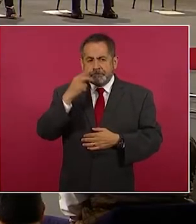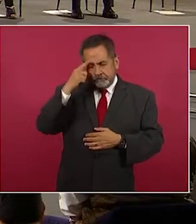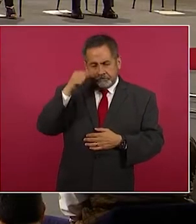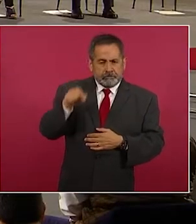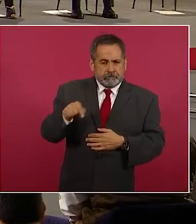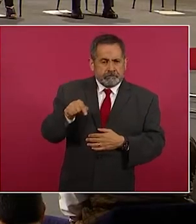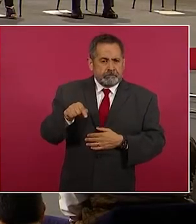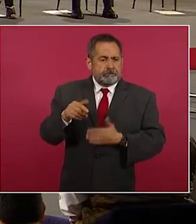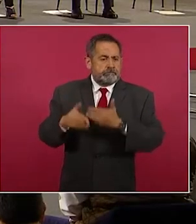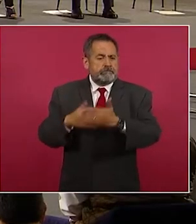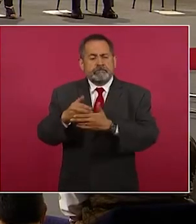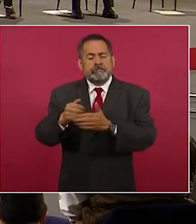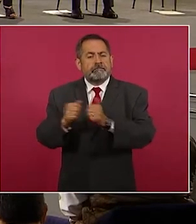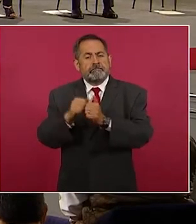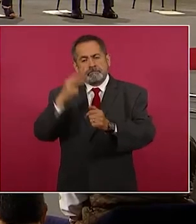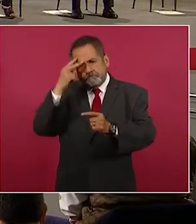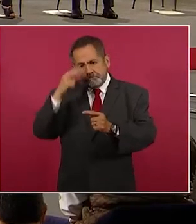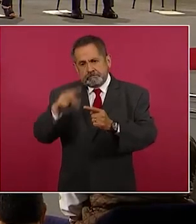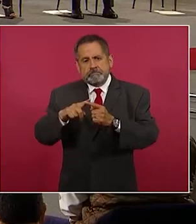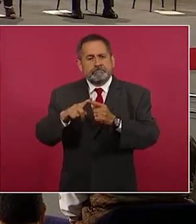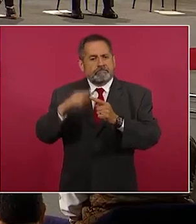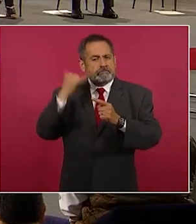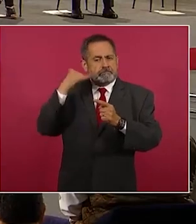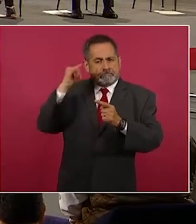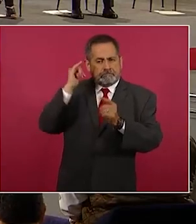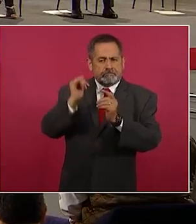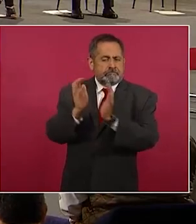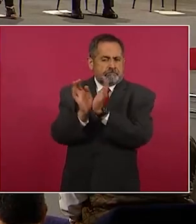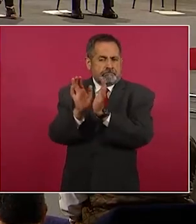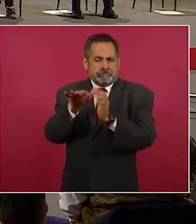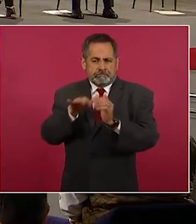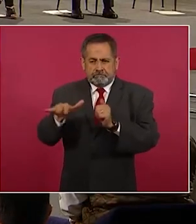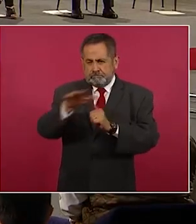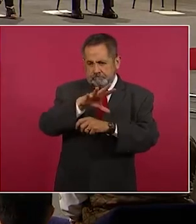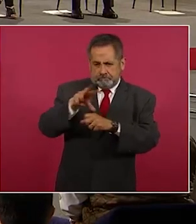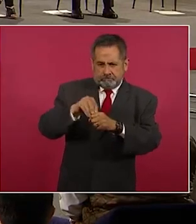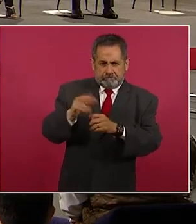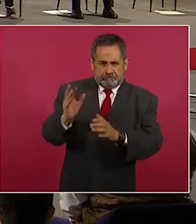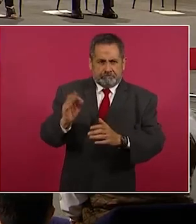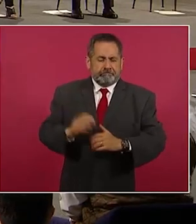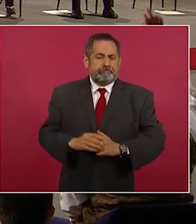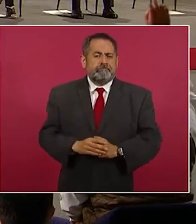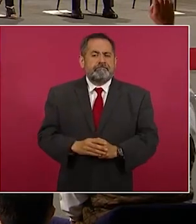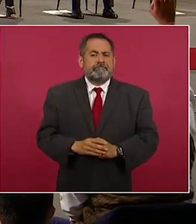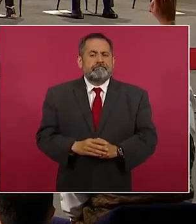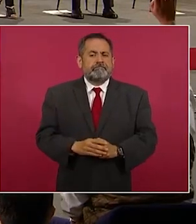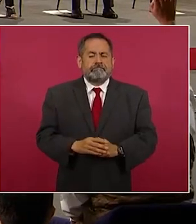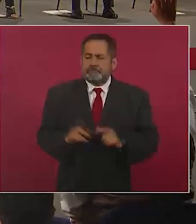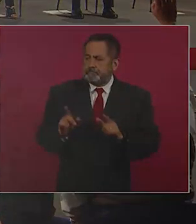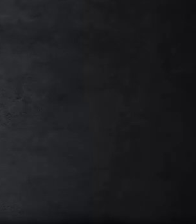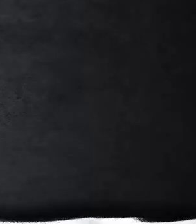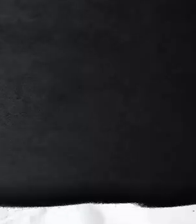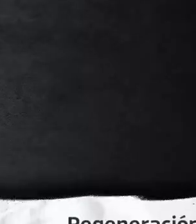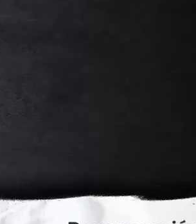de México y la península de Yucatán. Es cuanto. Gracias.